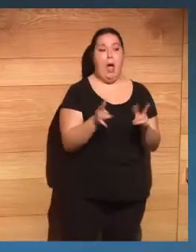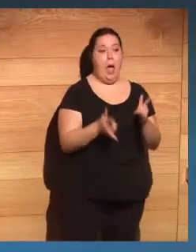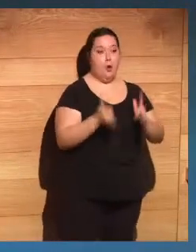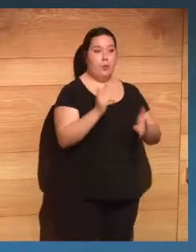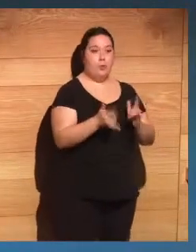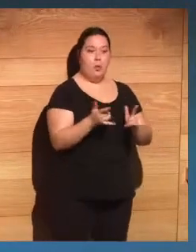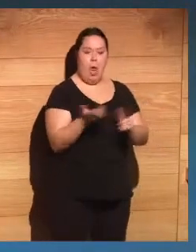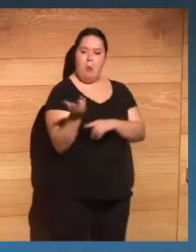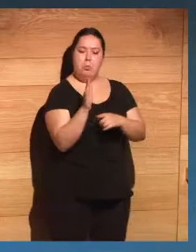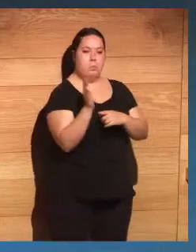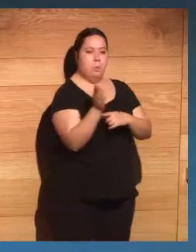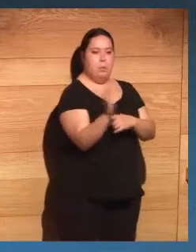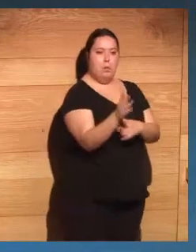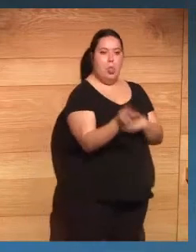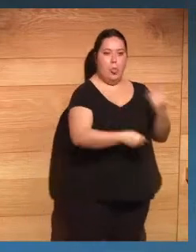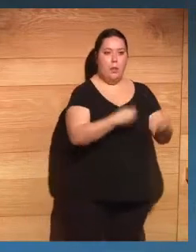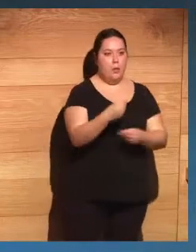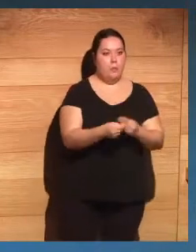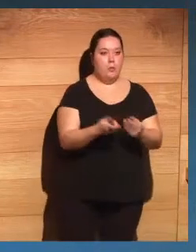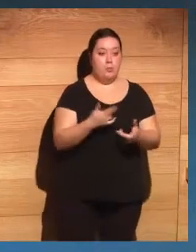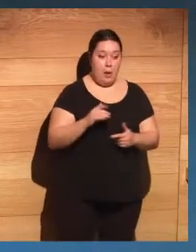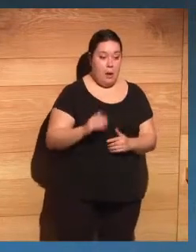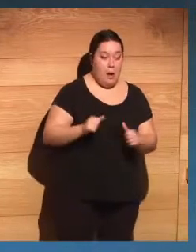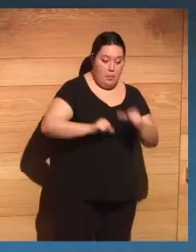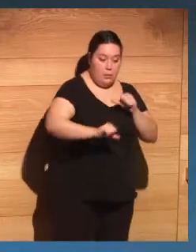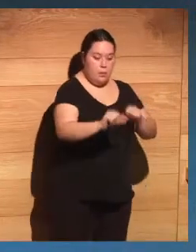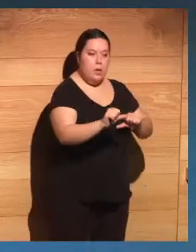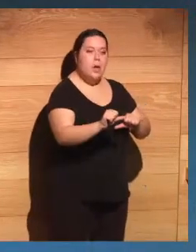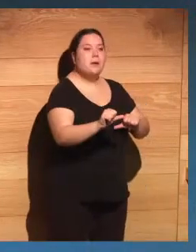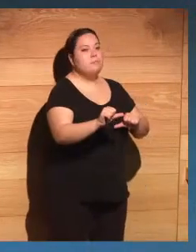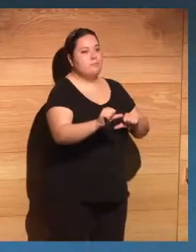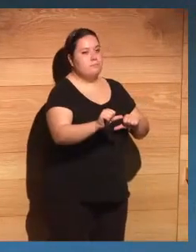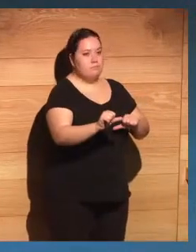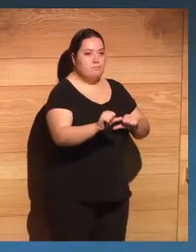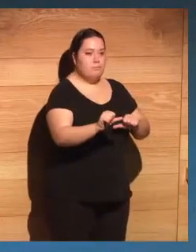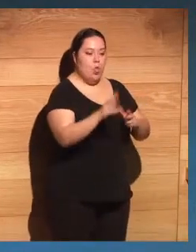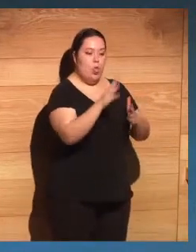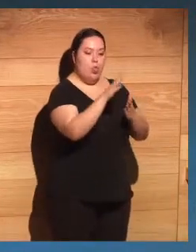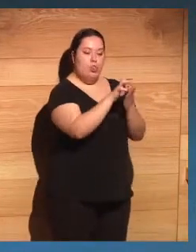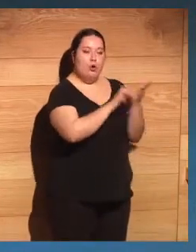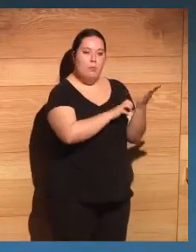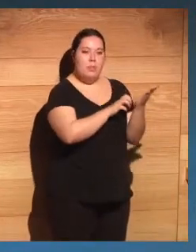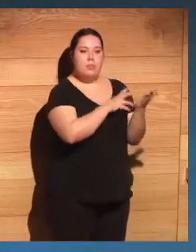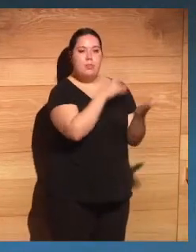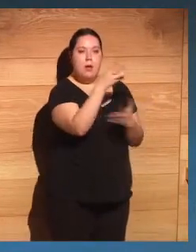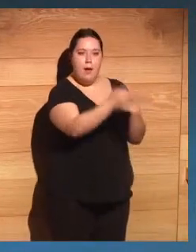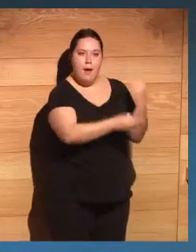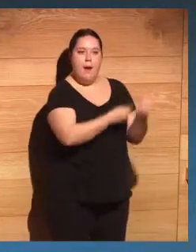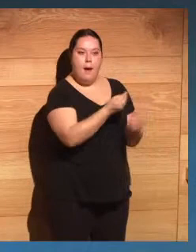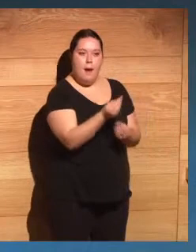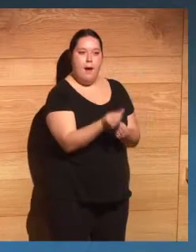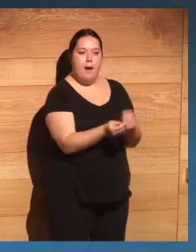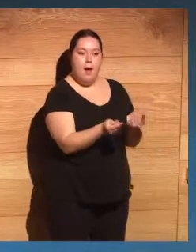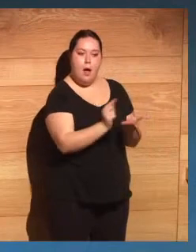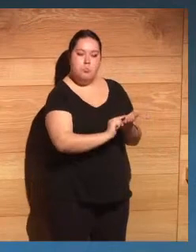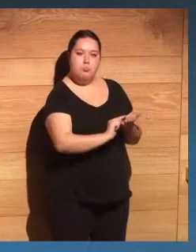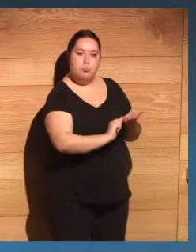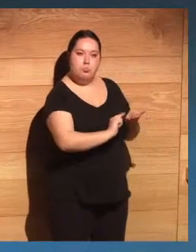esas presentaciones y eso nos dio pie para ir elaborando ciertos documentos. Esos documentos